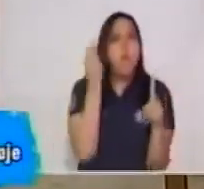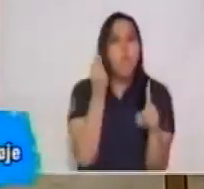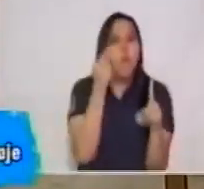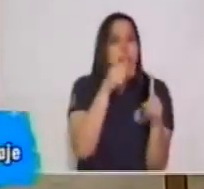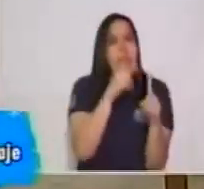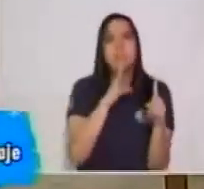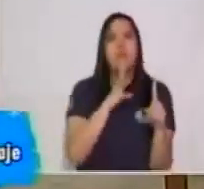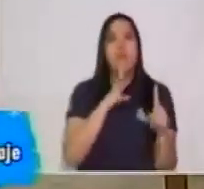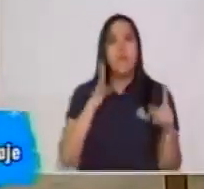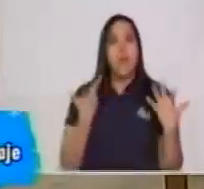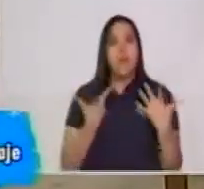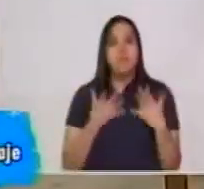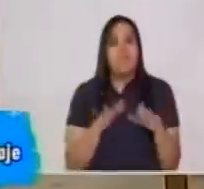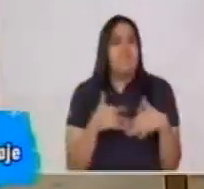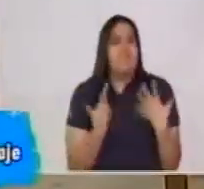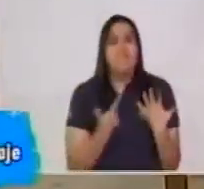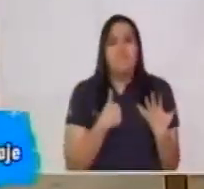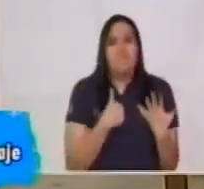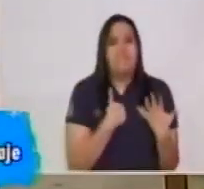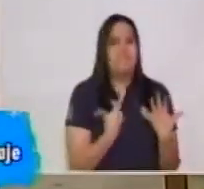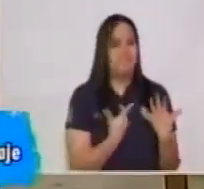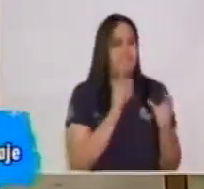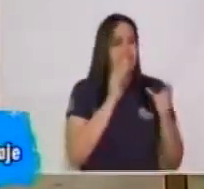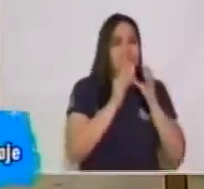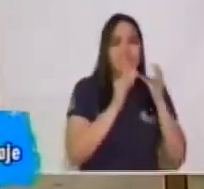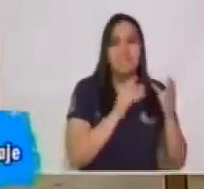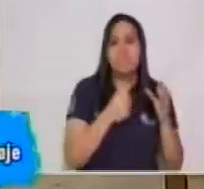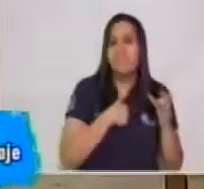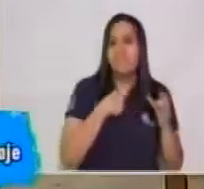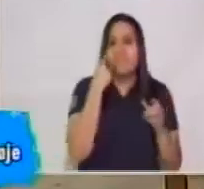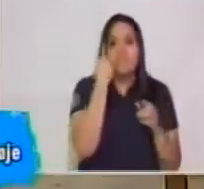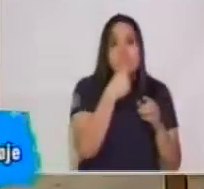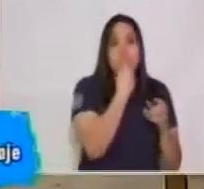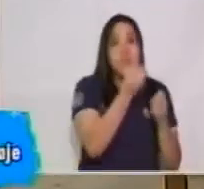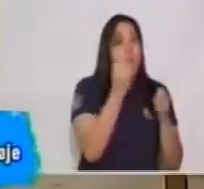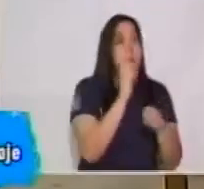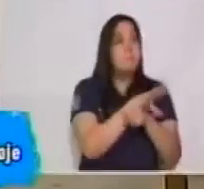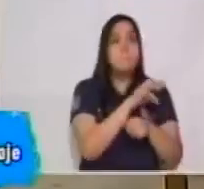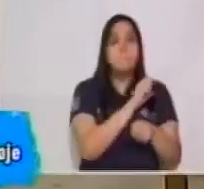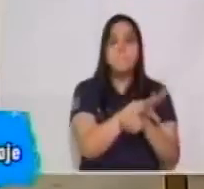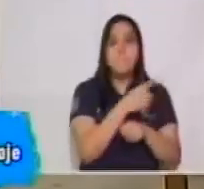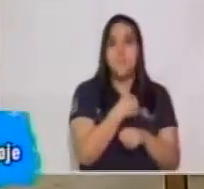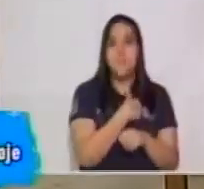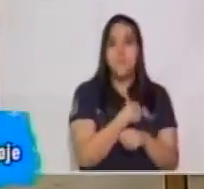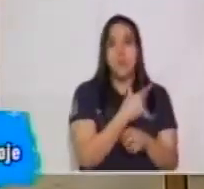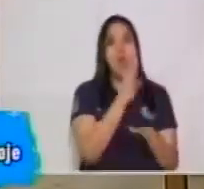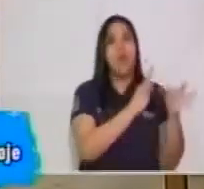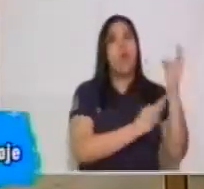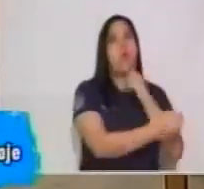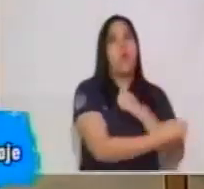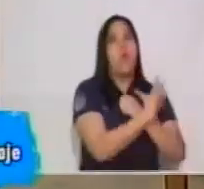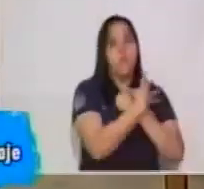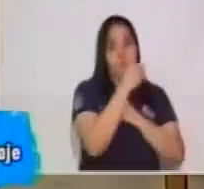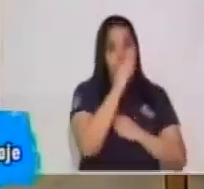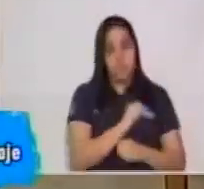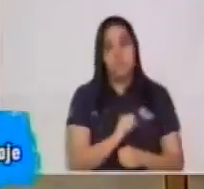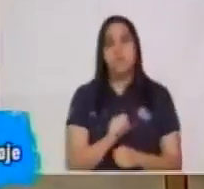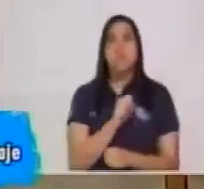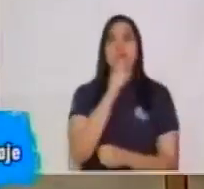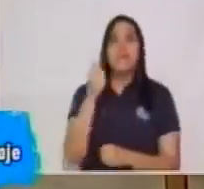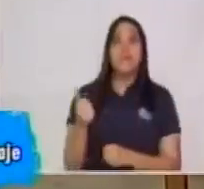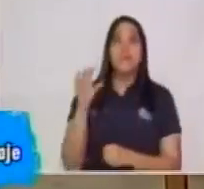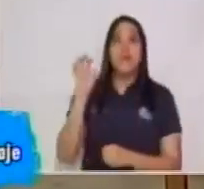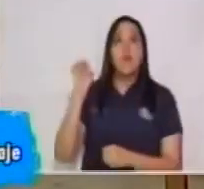este proceso de comunicación? Es decir, ¿qué busco con el mensaje que estoy transmitiendo? Y por último tenemos un evento.